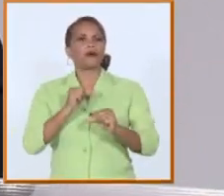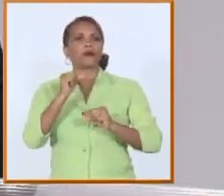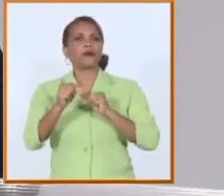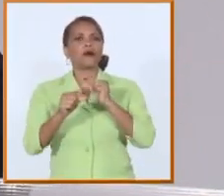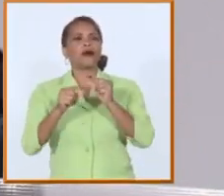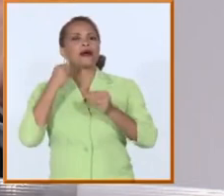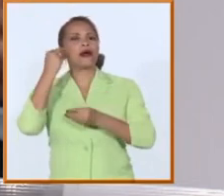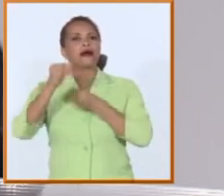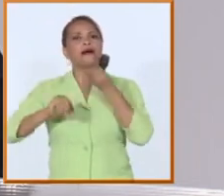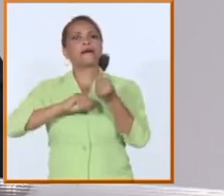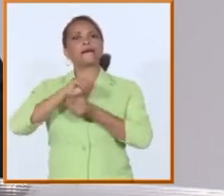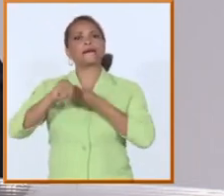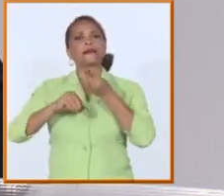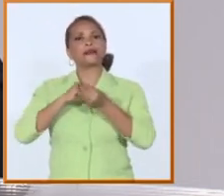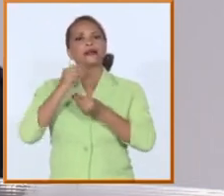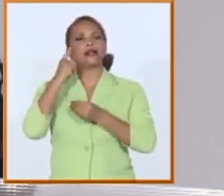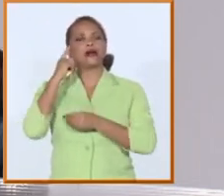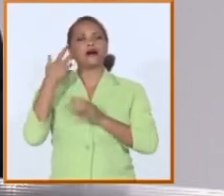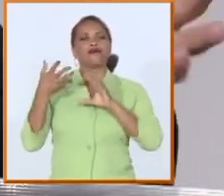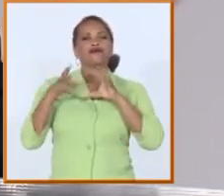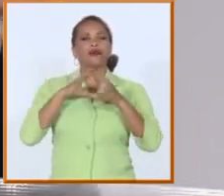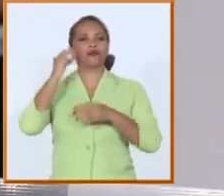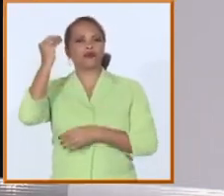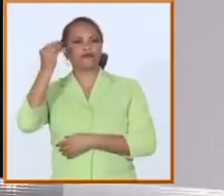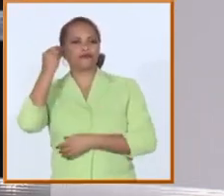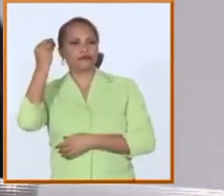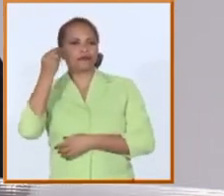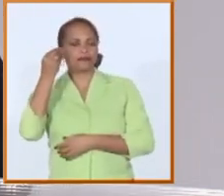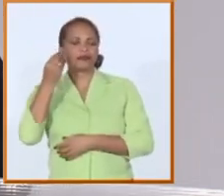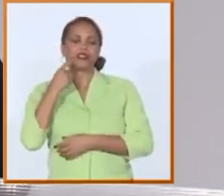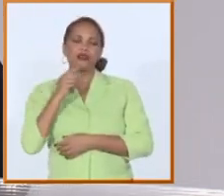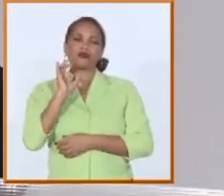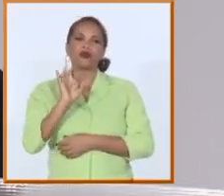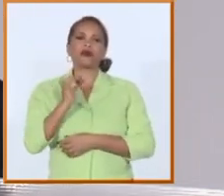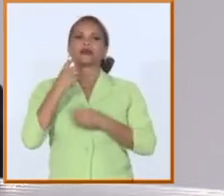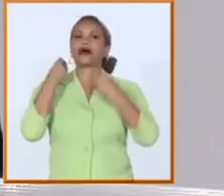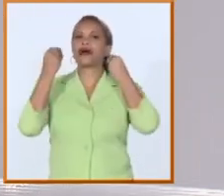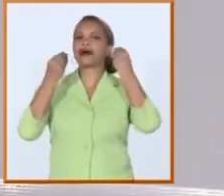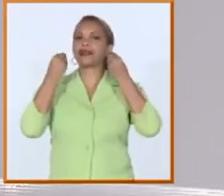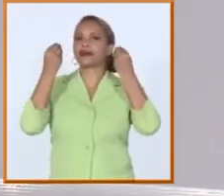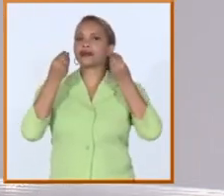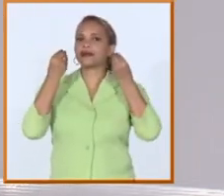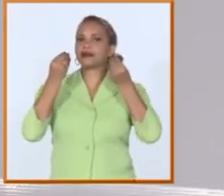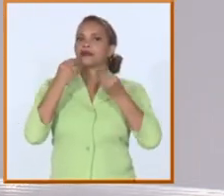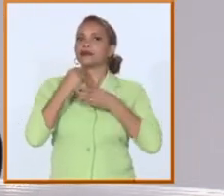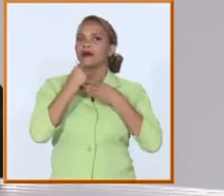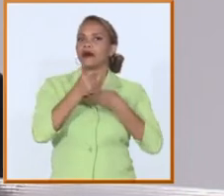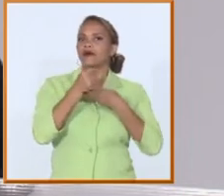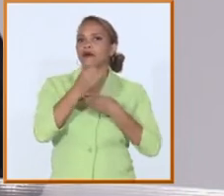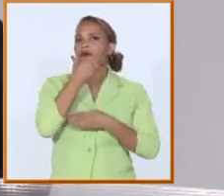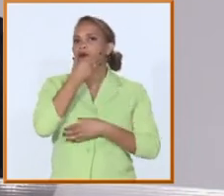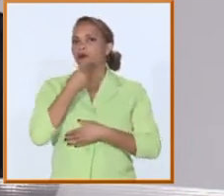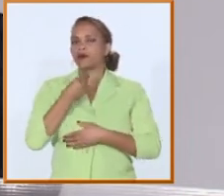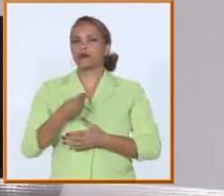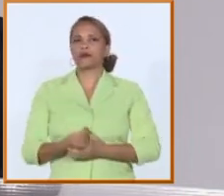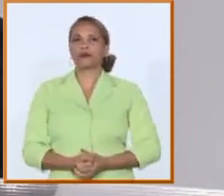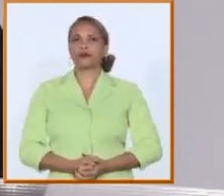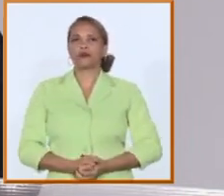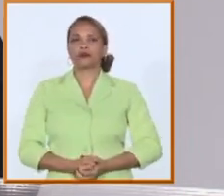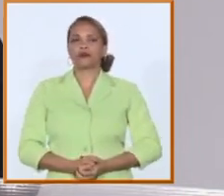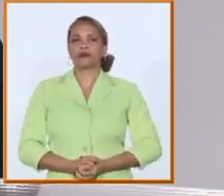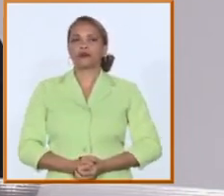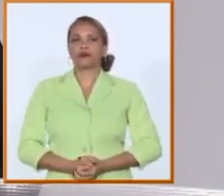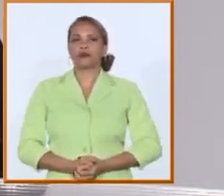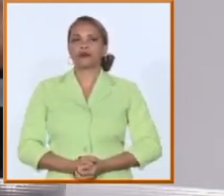ese estatus y bueno que también que forma parte también de toda la concepción general que tenemos en ese sentido por lo